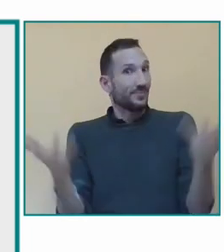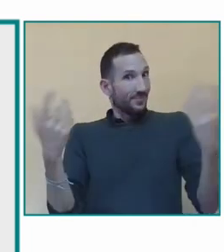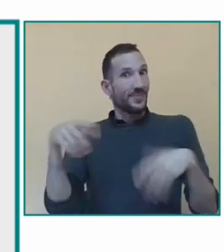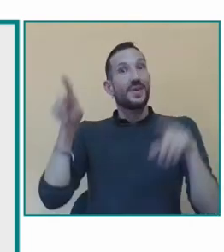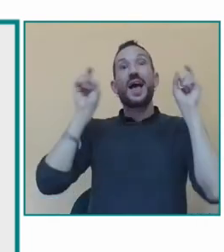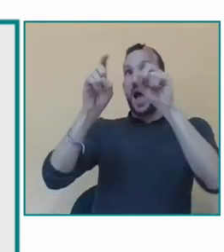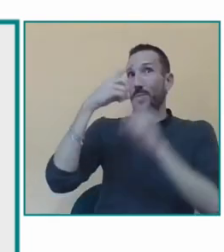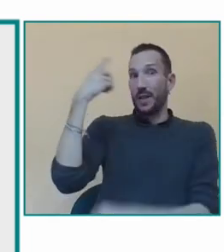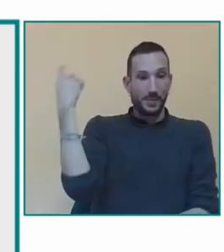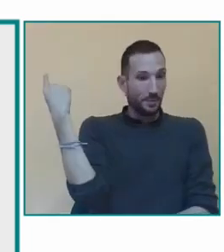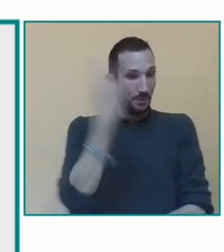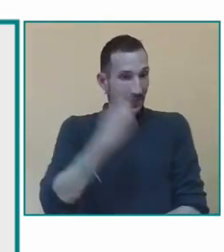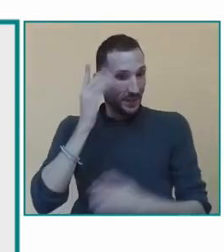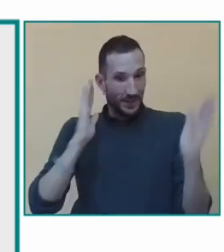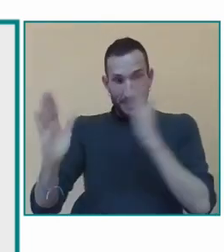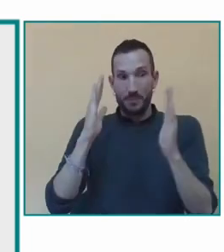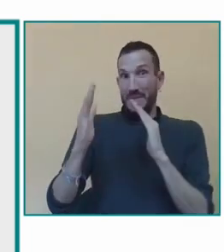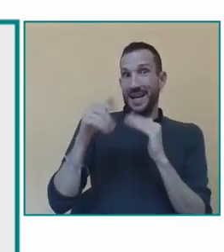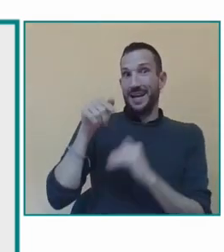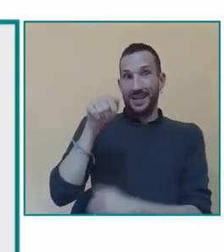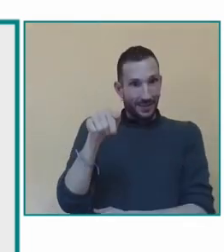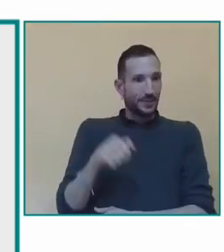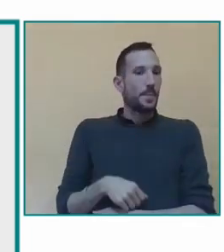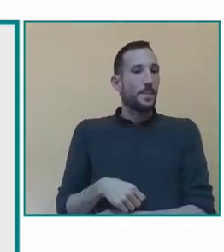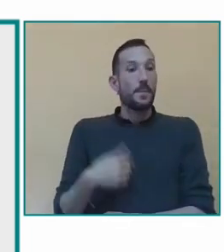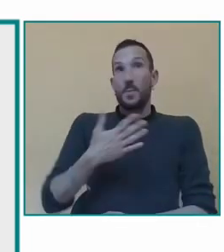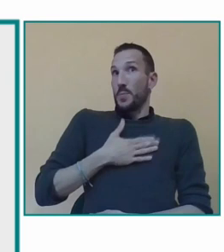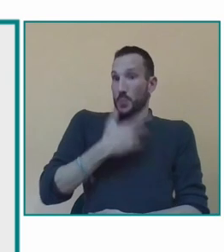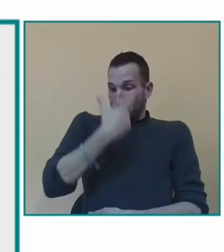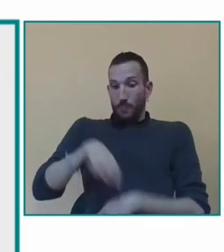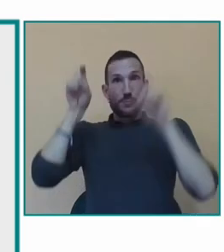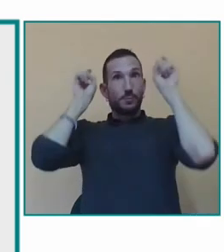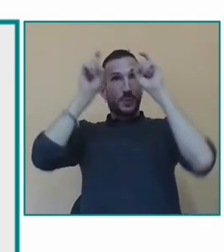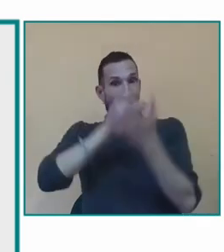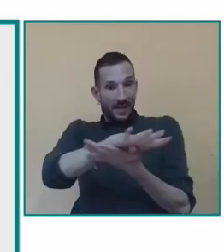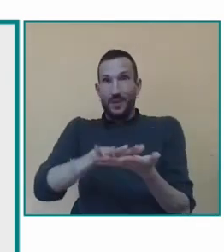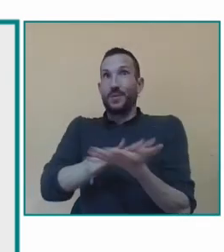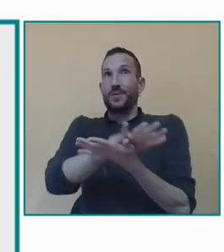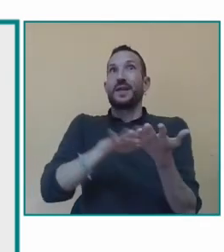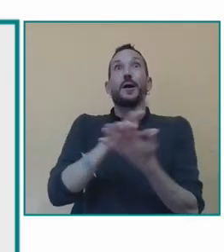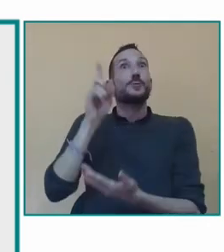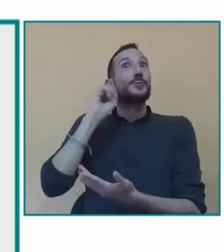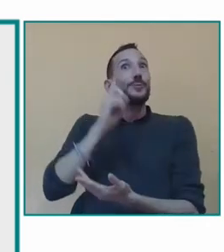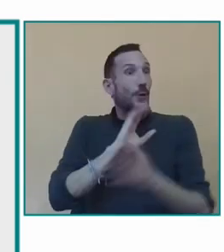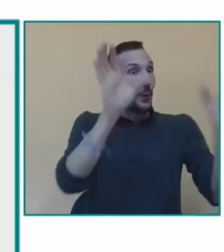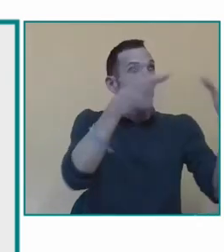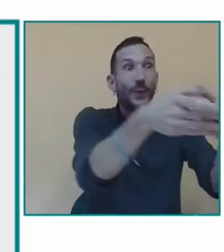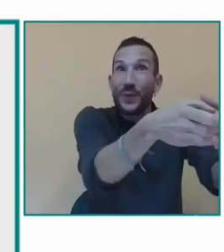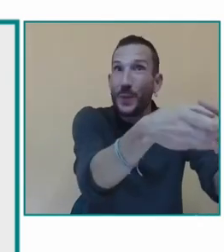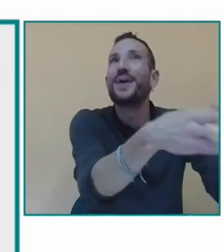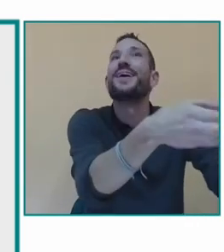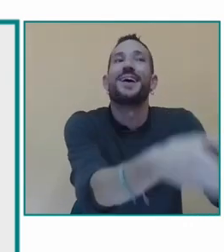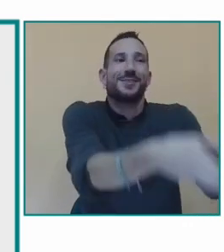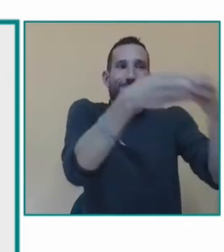con la lengua de signos en la comunidad sorda en cuanto a la etapa de primaria el especialista en lengua de signos